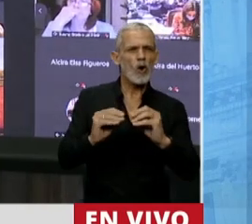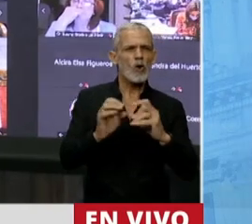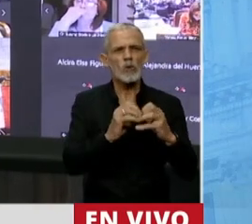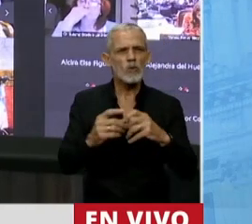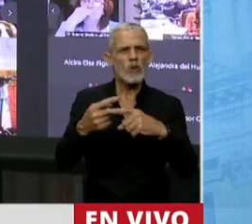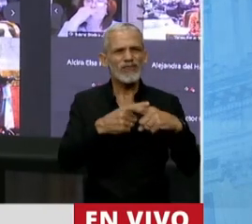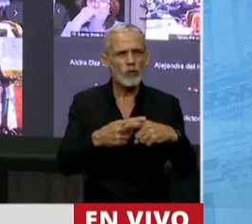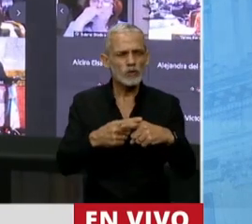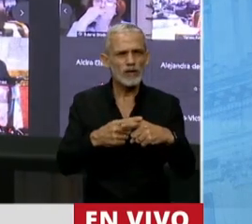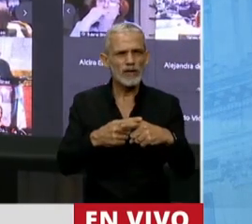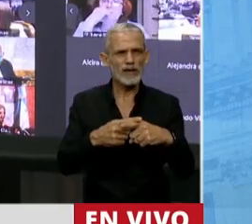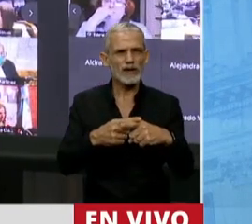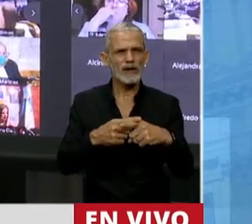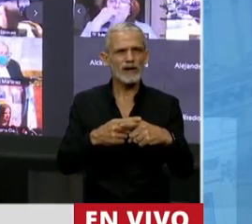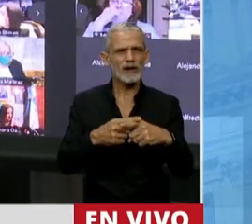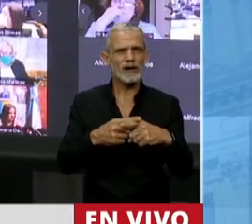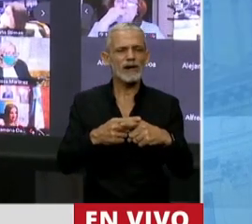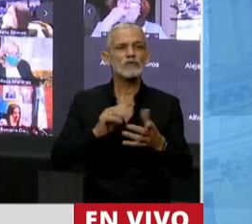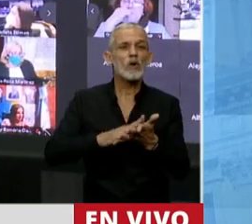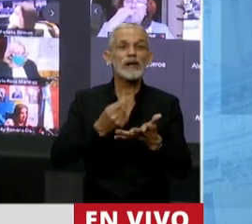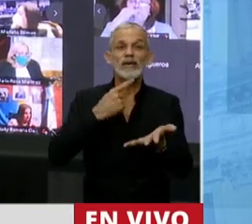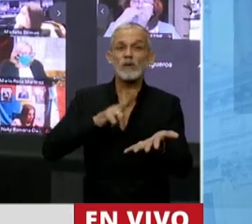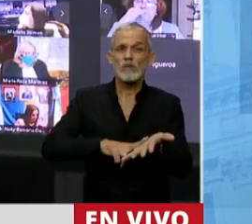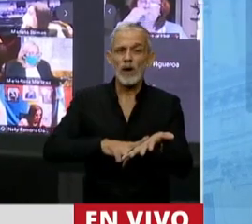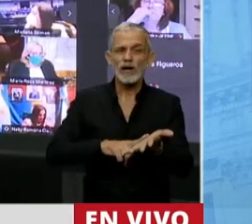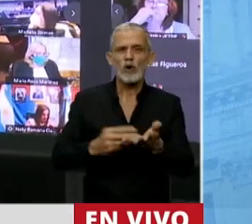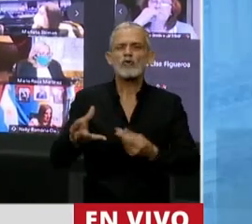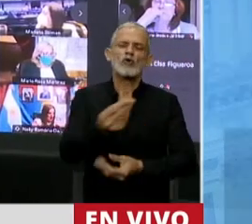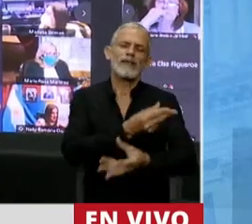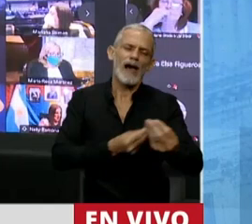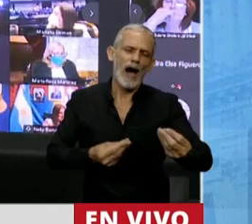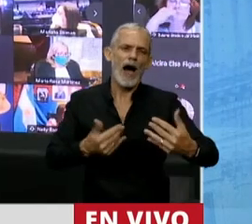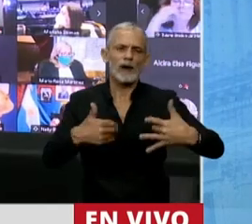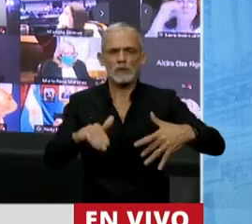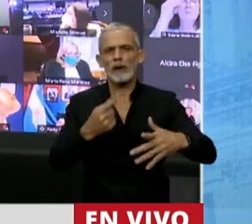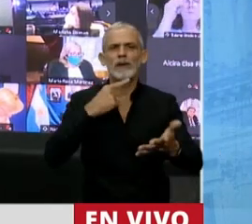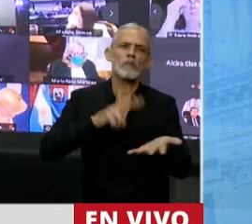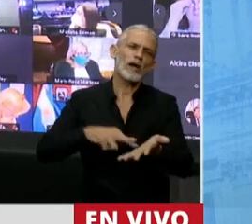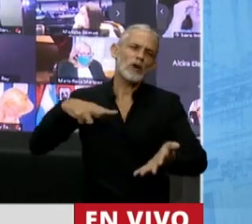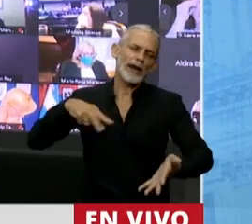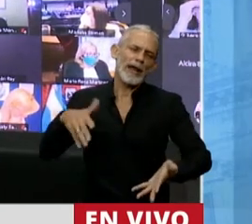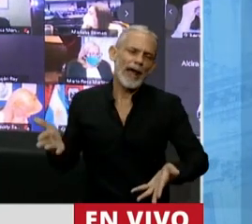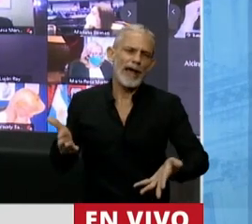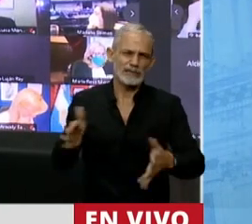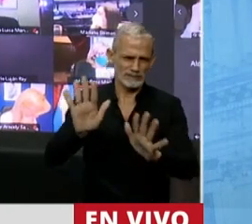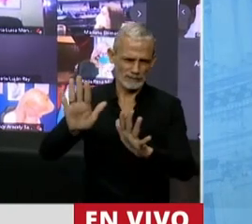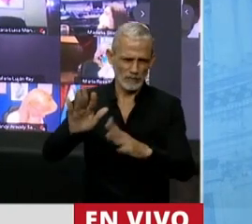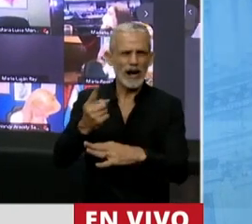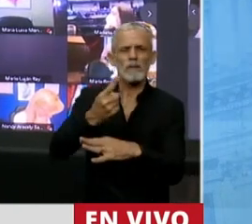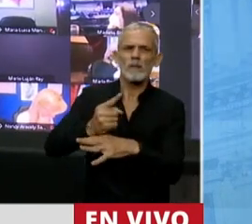sobre un impuesto solidario, impuesto a la riqueza, ¿por qué no hablamos,